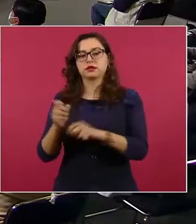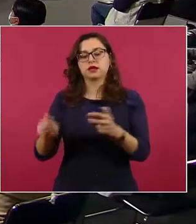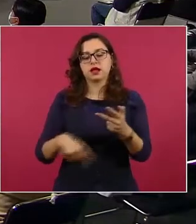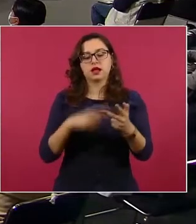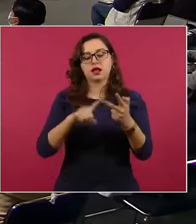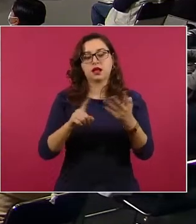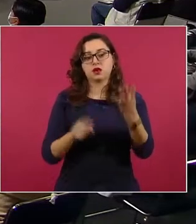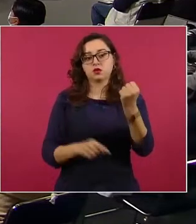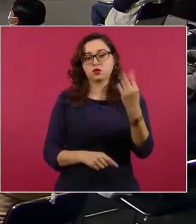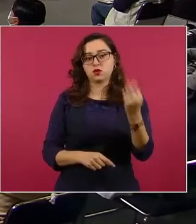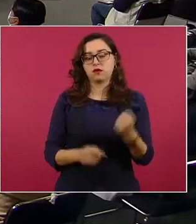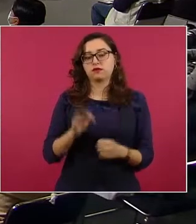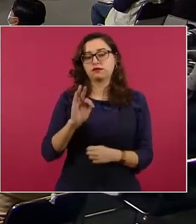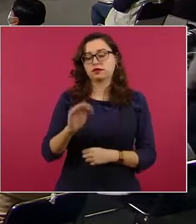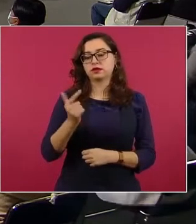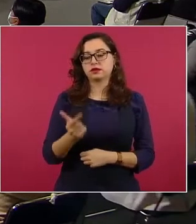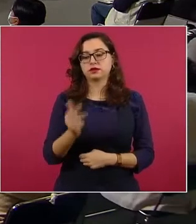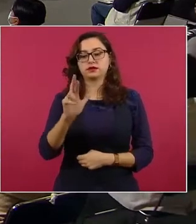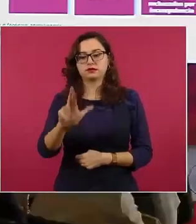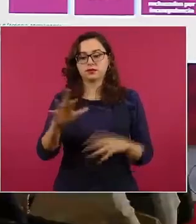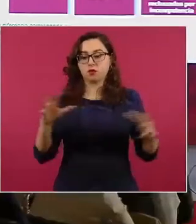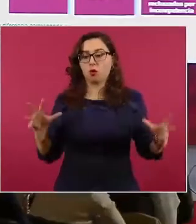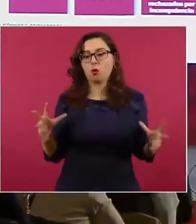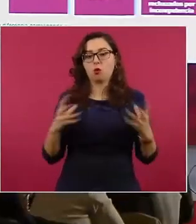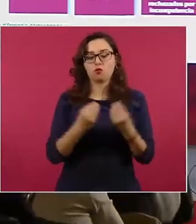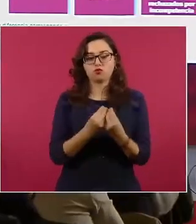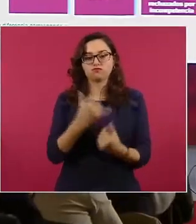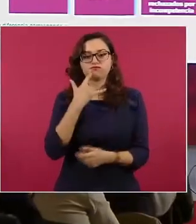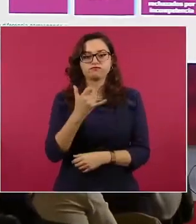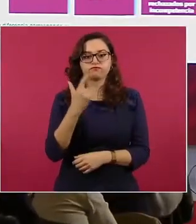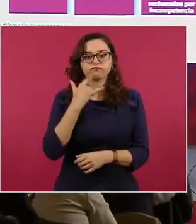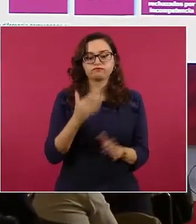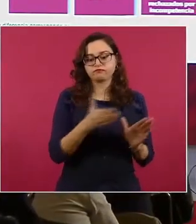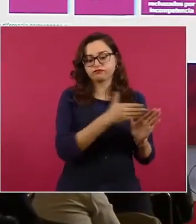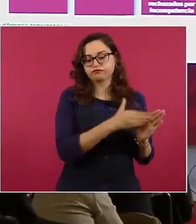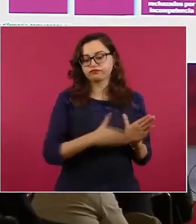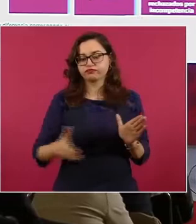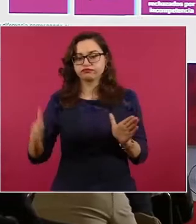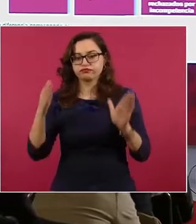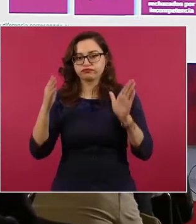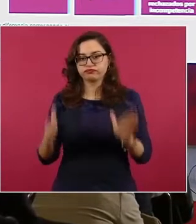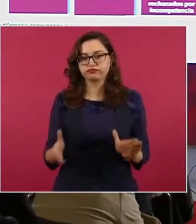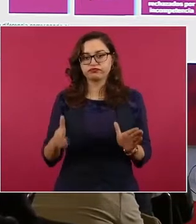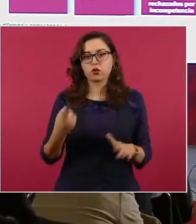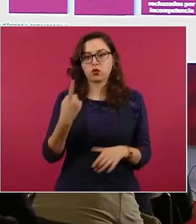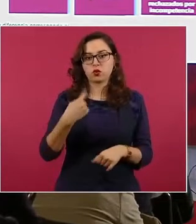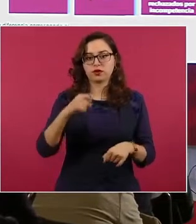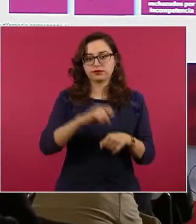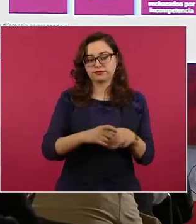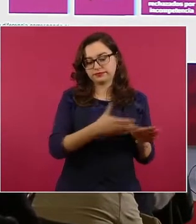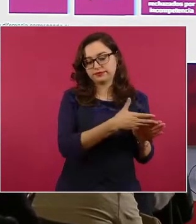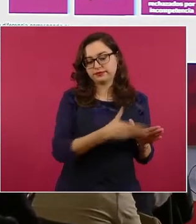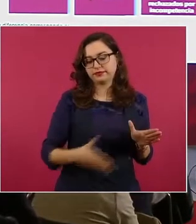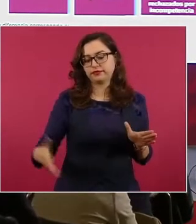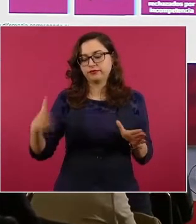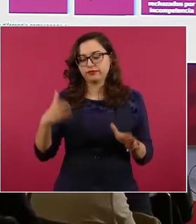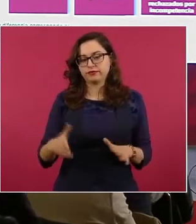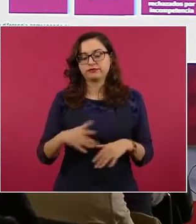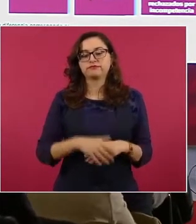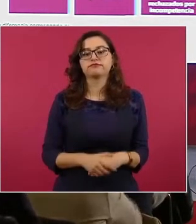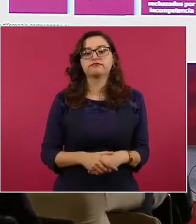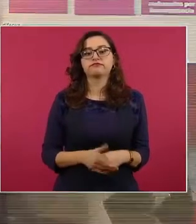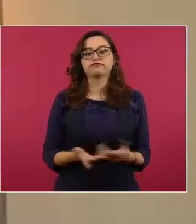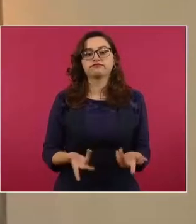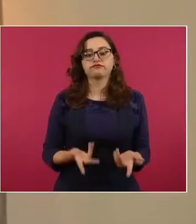Durante el periodo que se informa, del 1 de septiembre al 7 de septiembre, se detuvieron por delitos del Fuero Común y